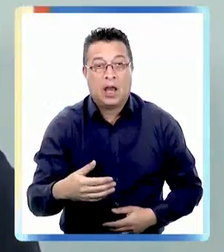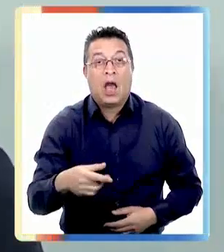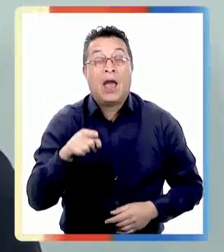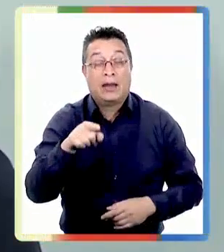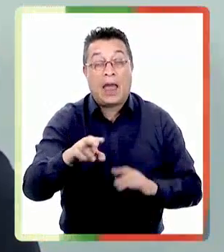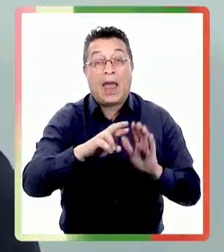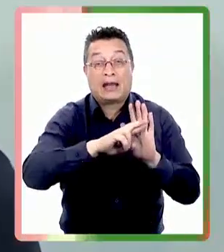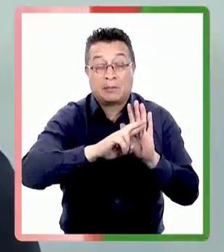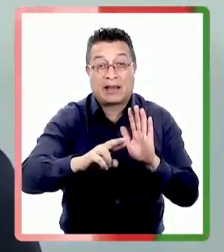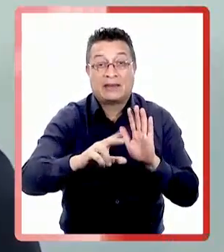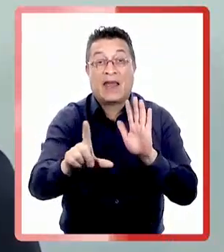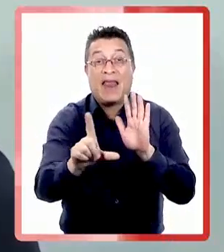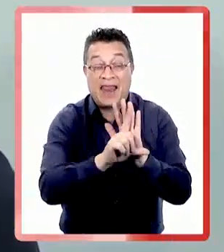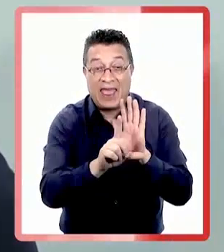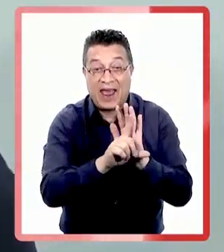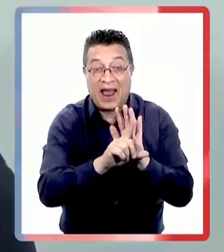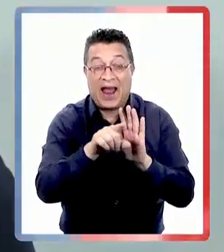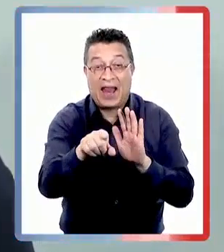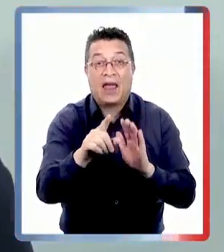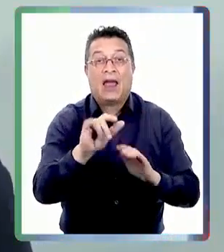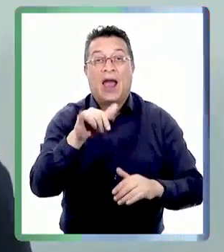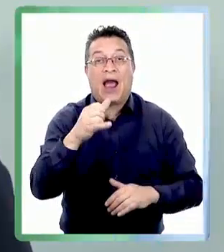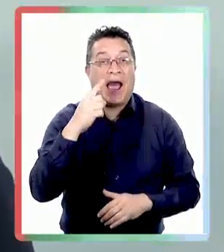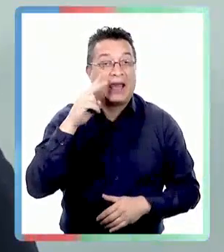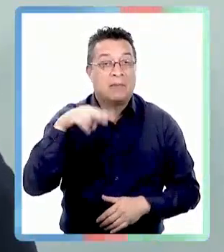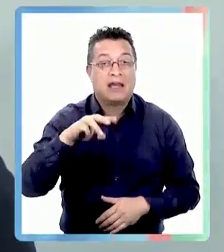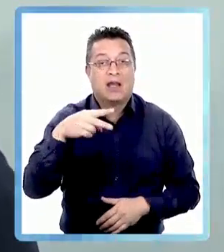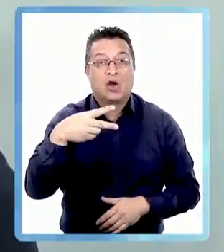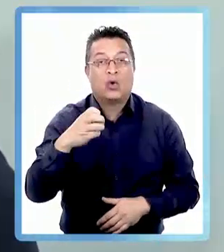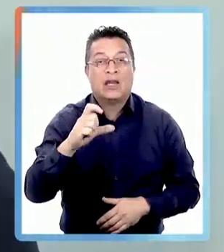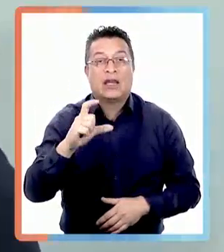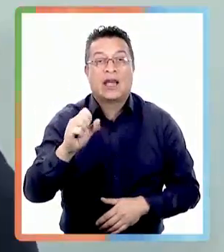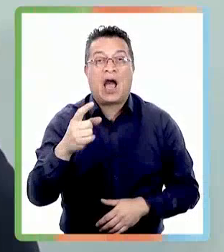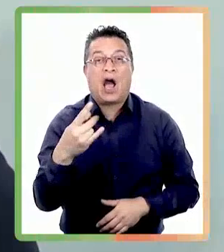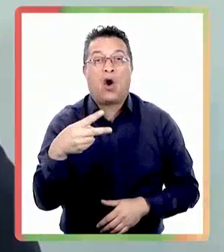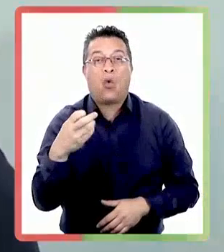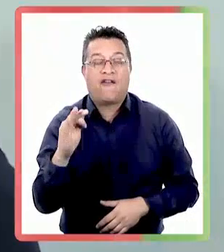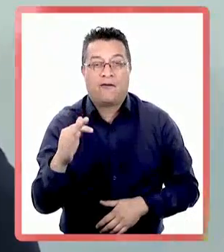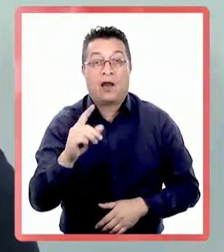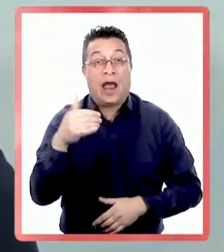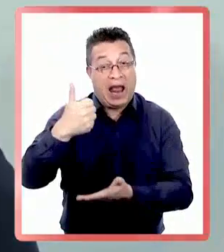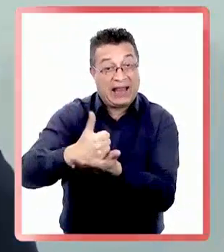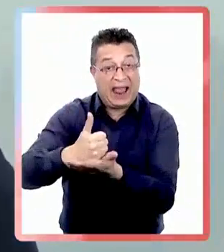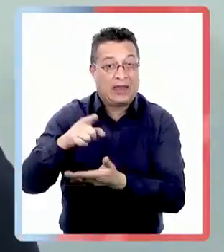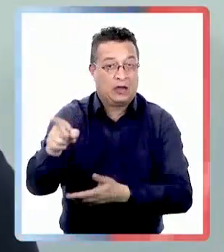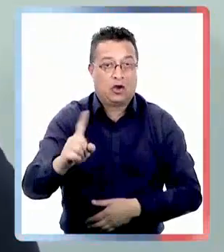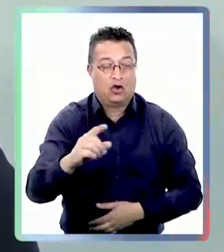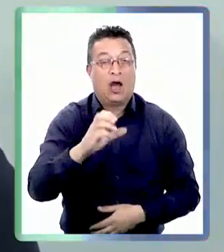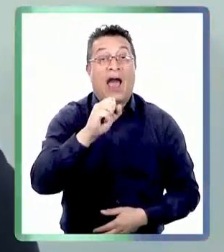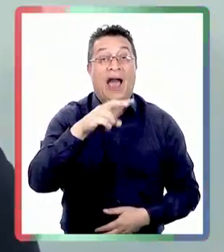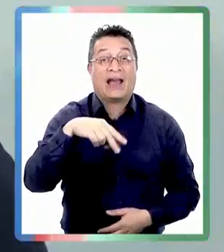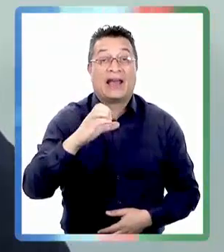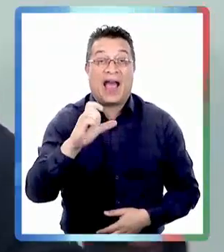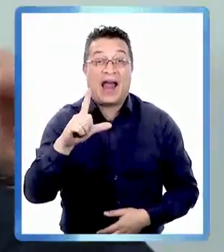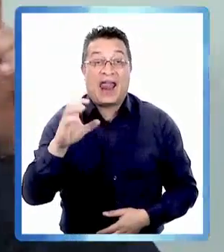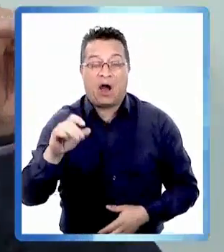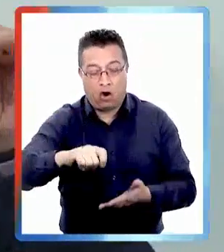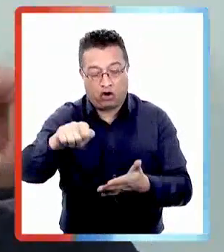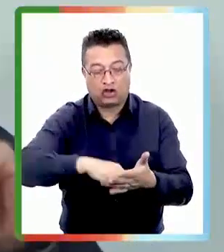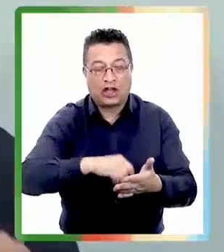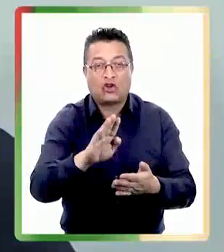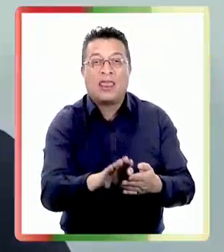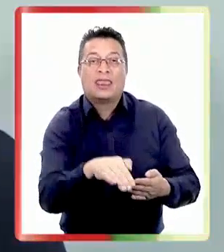su representante legal es el señor Jaime Winkahuel no el señor Ancalao el señor Ancalao fue contratado